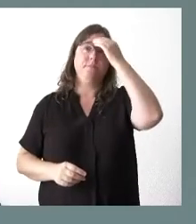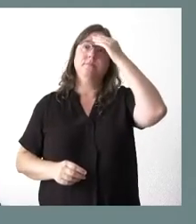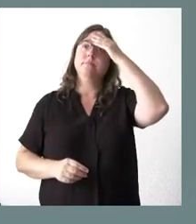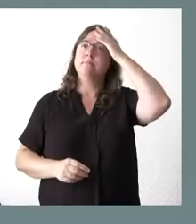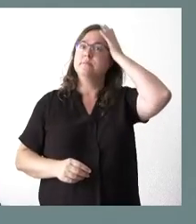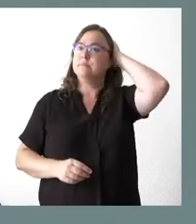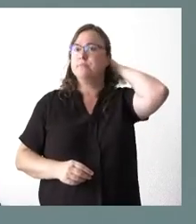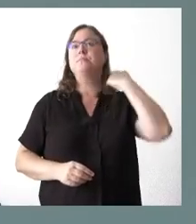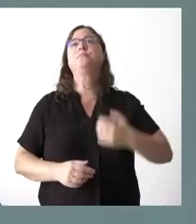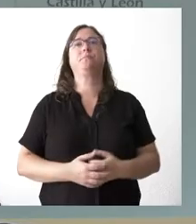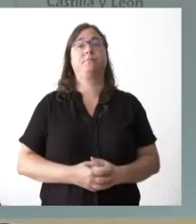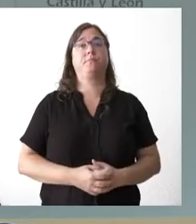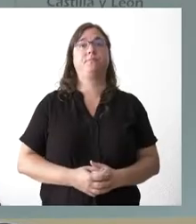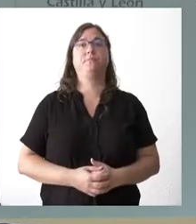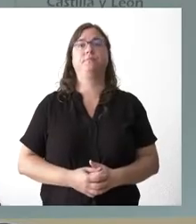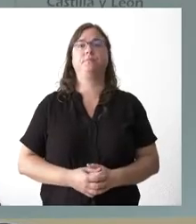Sí.